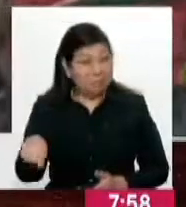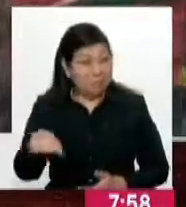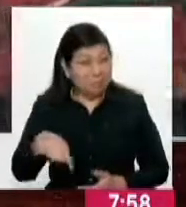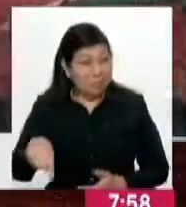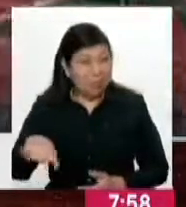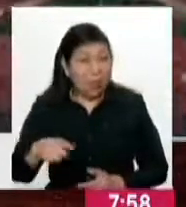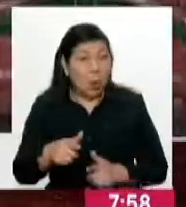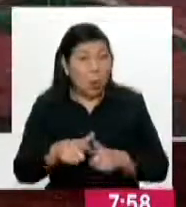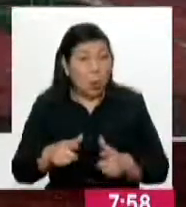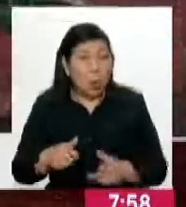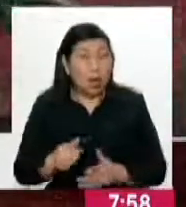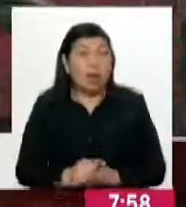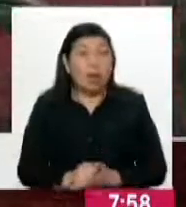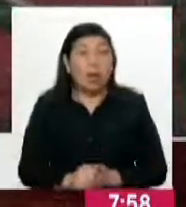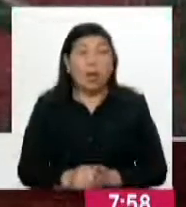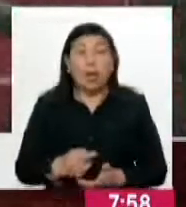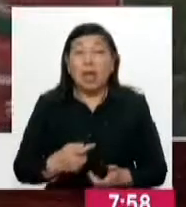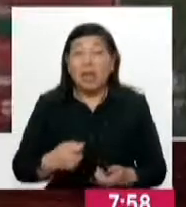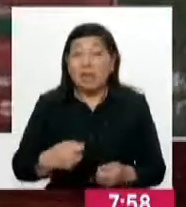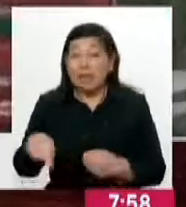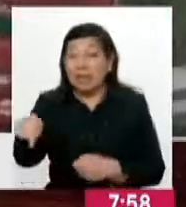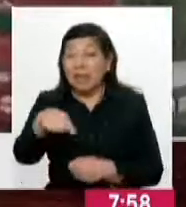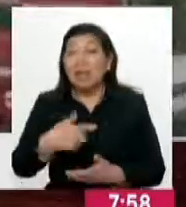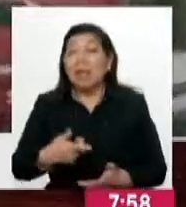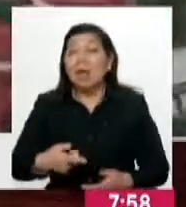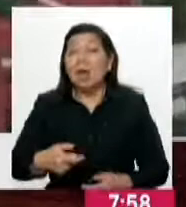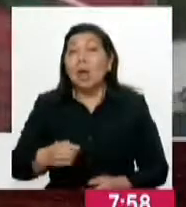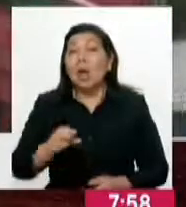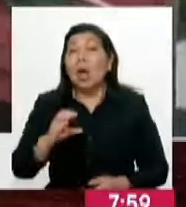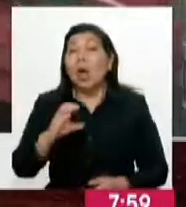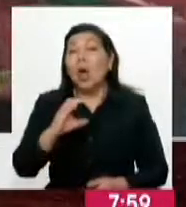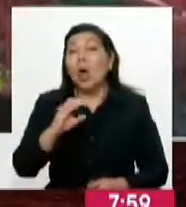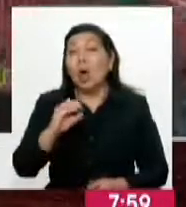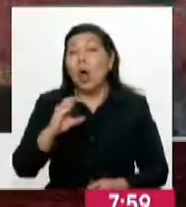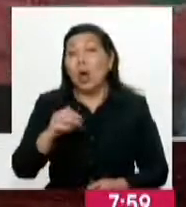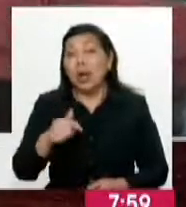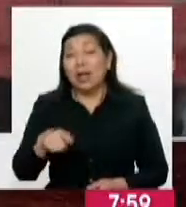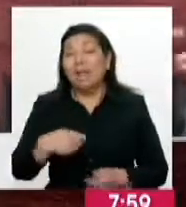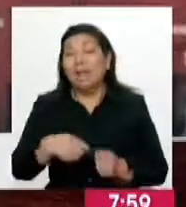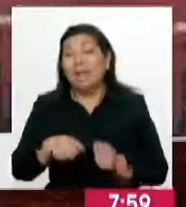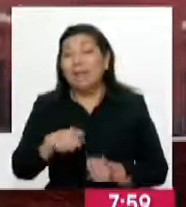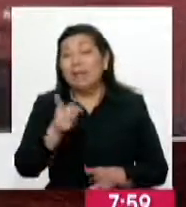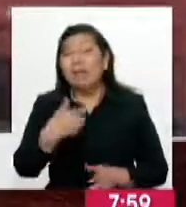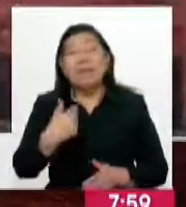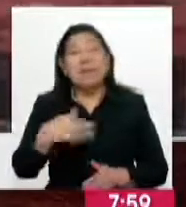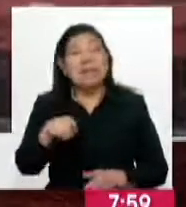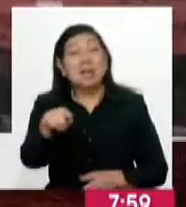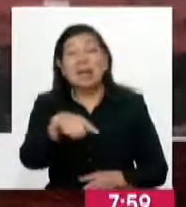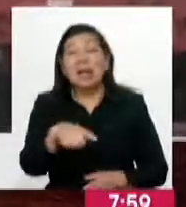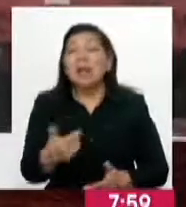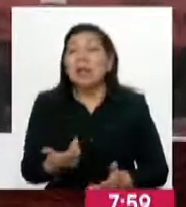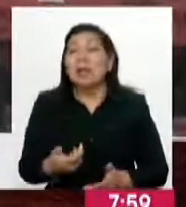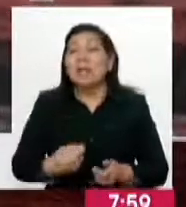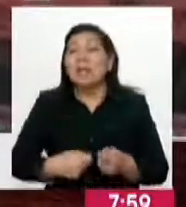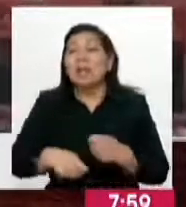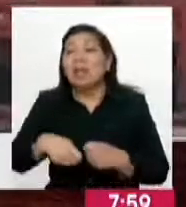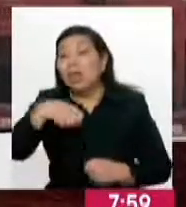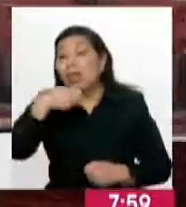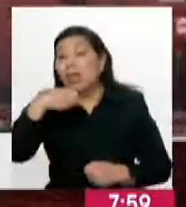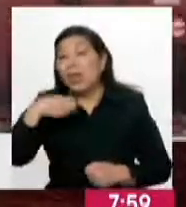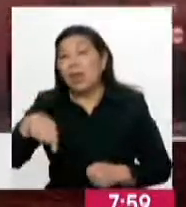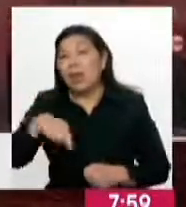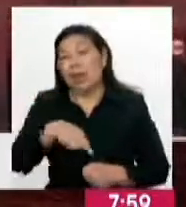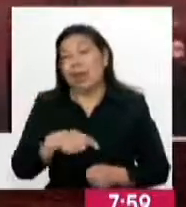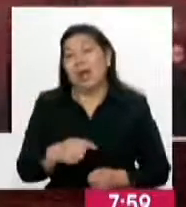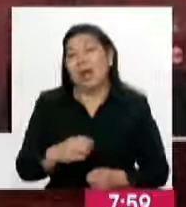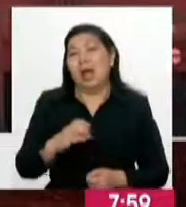zona cocalera, pero sí es un corredor importante del narcotráfico, porque parte de la droga que hacen en el río